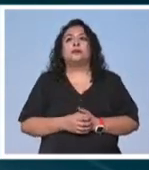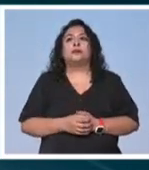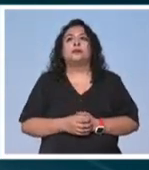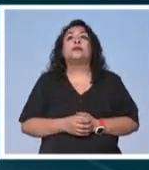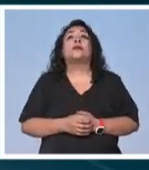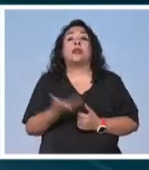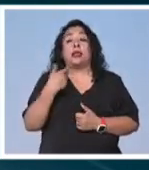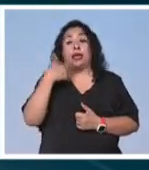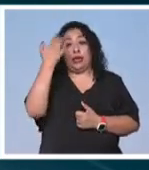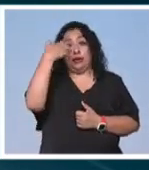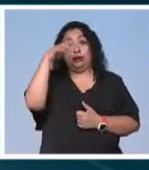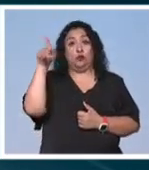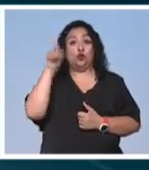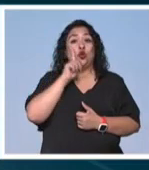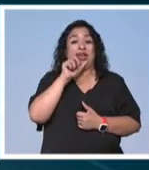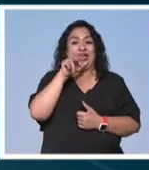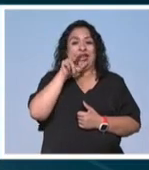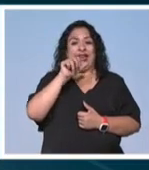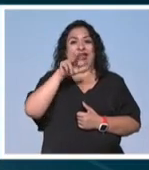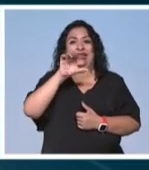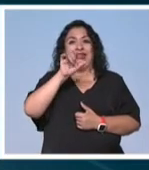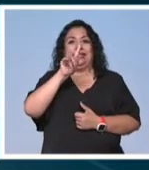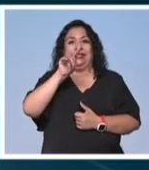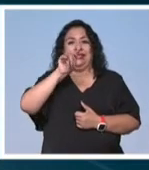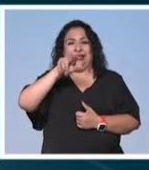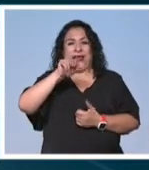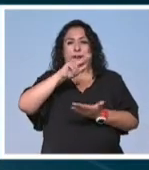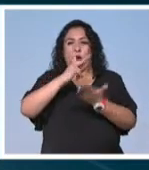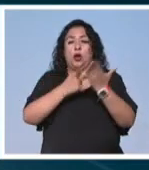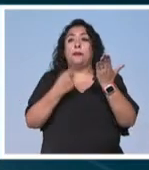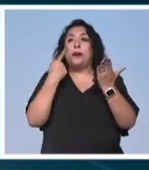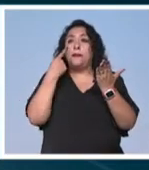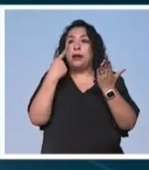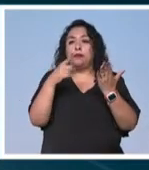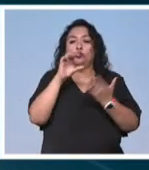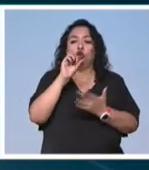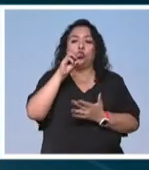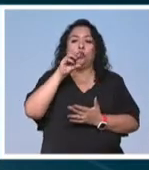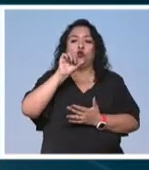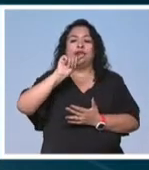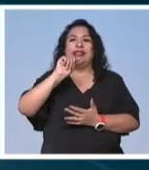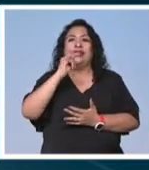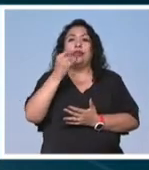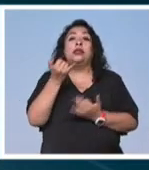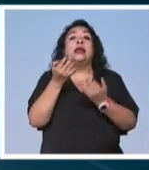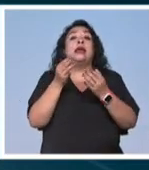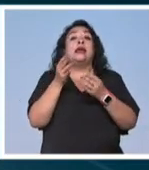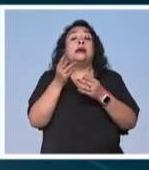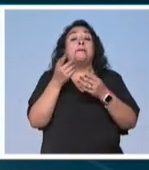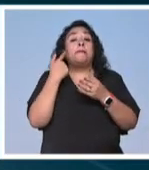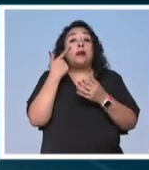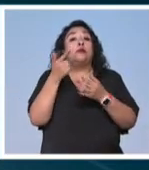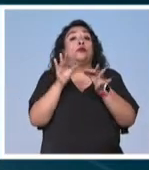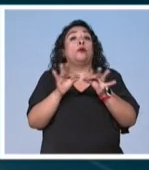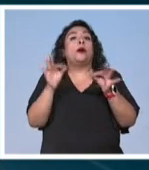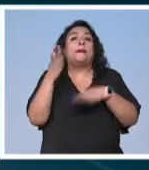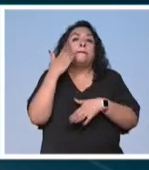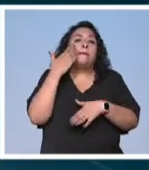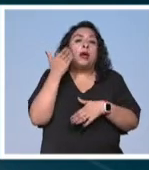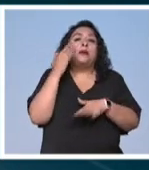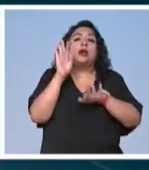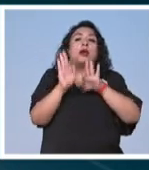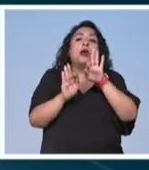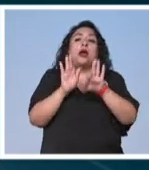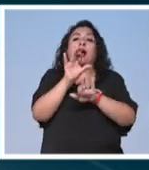la experiencia de Ana Cristina en el programa nos muestra cómo el homotenashi nos enseña la importancia de la hospitalidad y